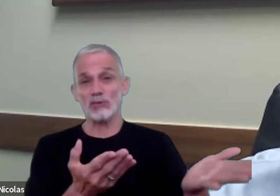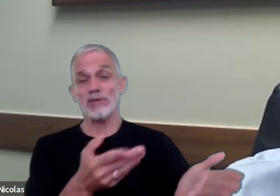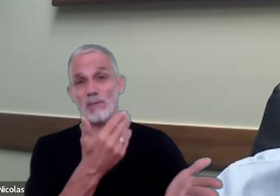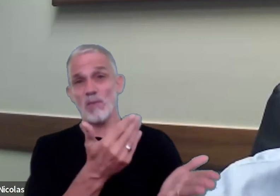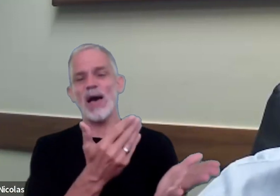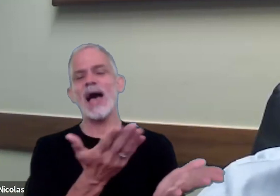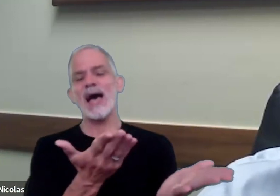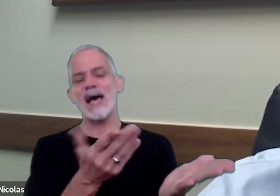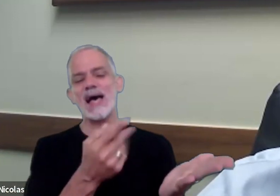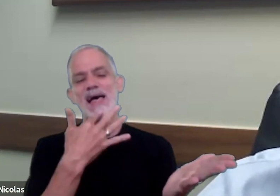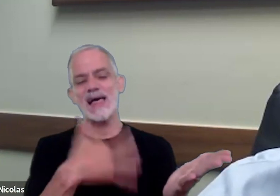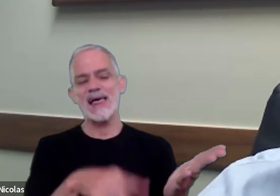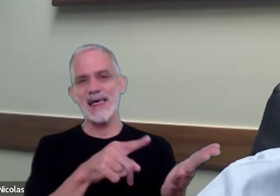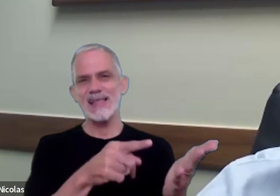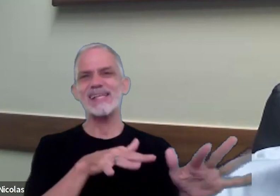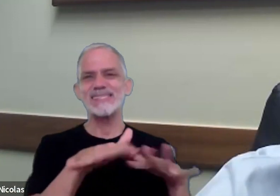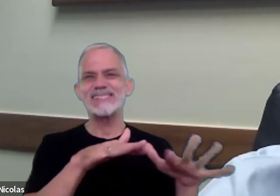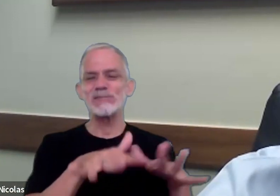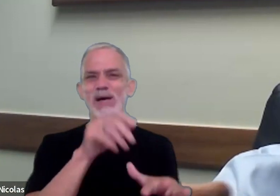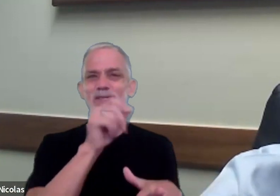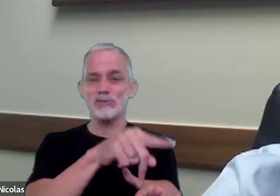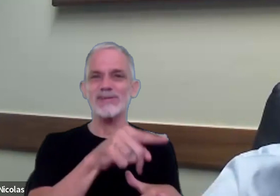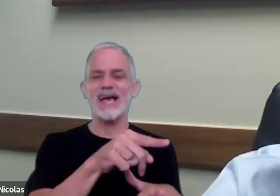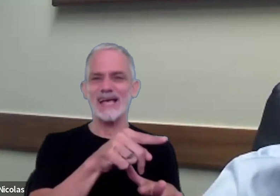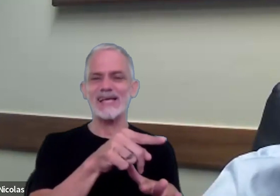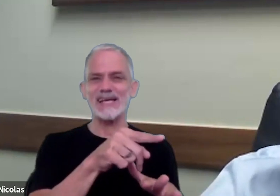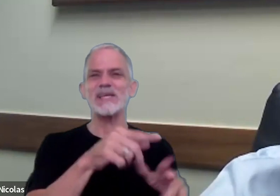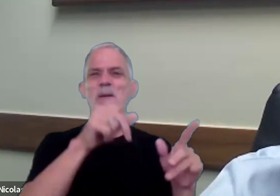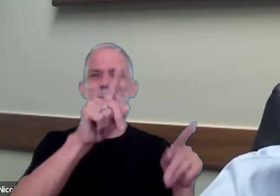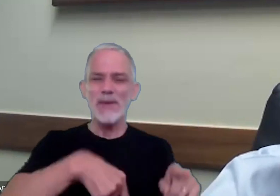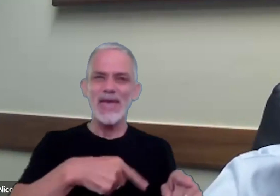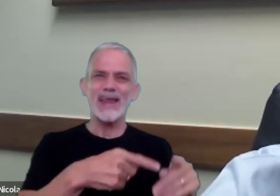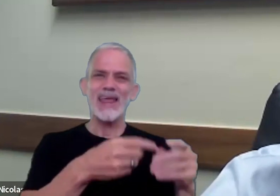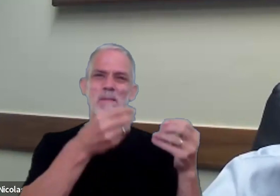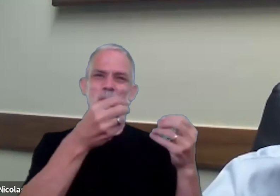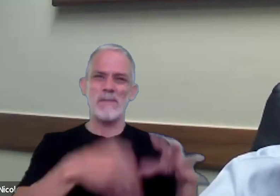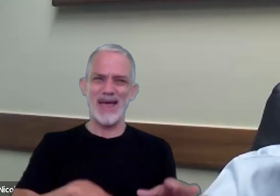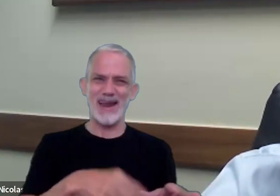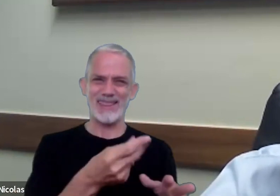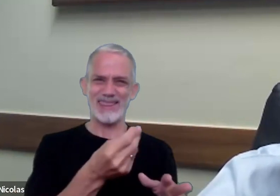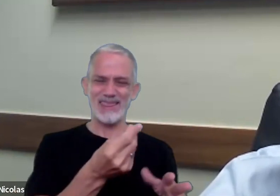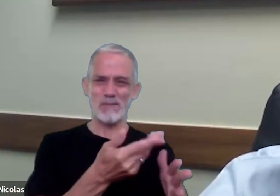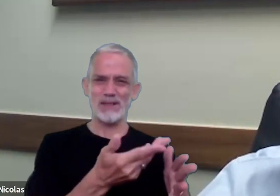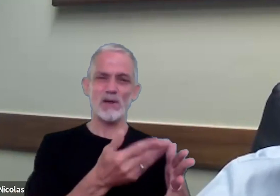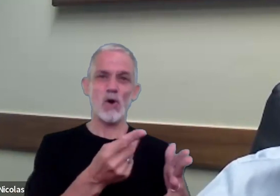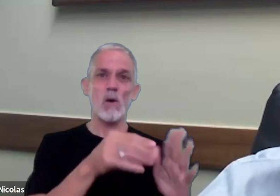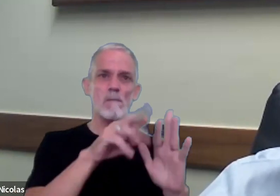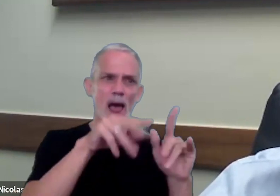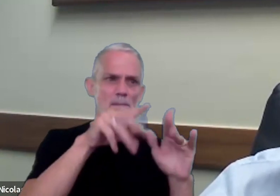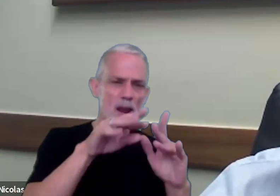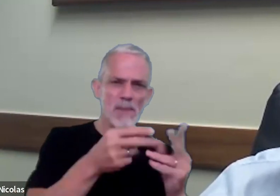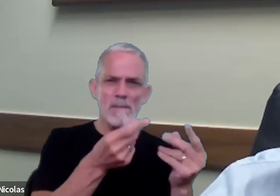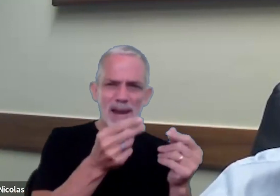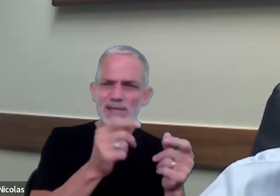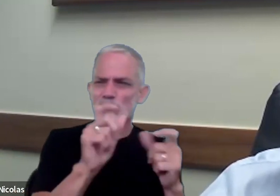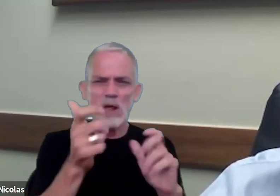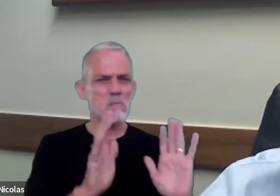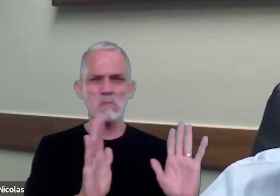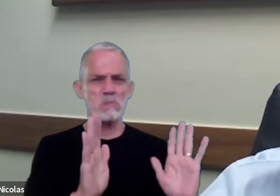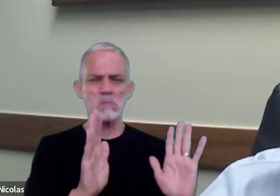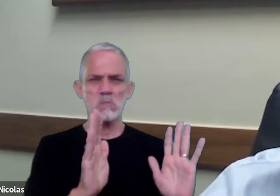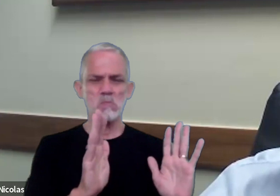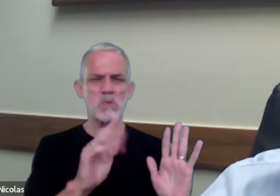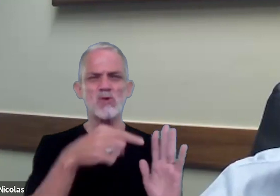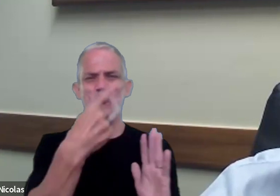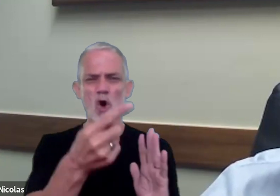explicar que esa situación es la que explica una pérdida y no la política de precio de transferencia implementada